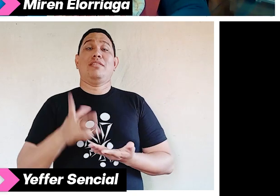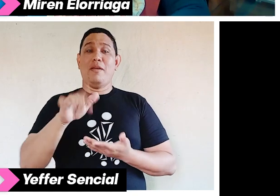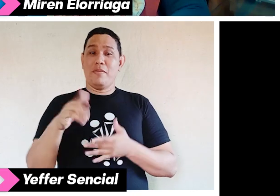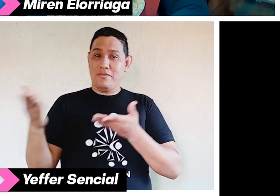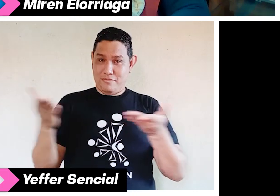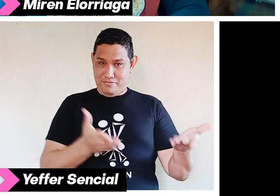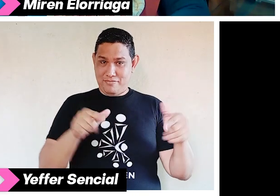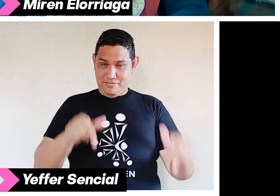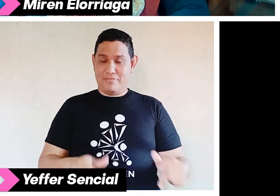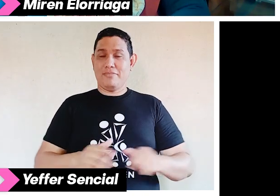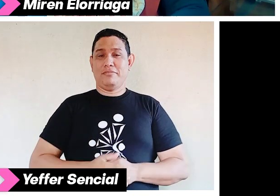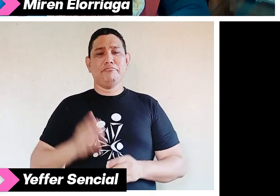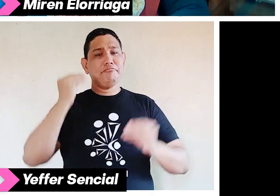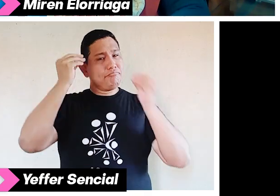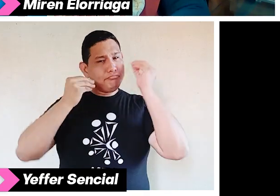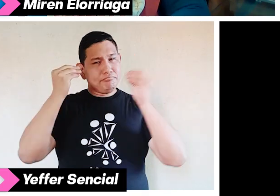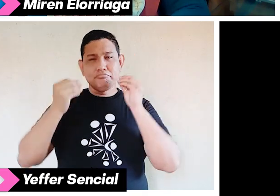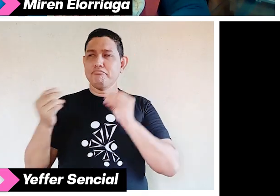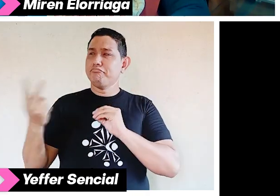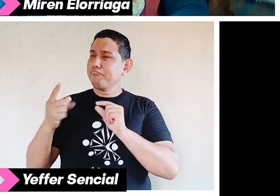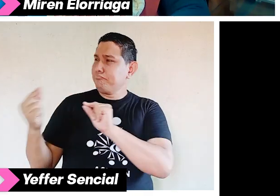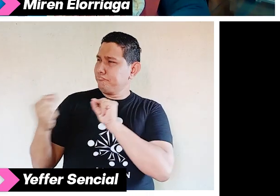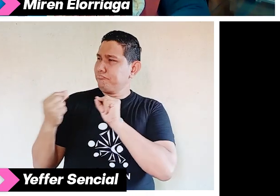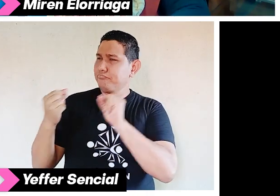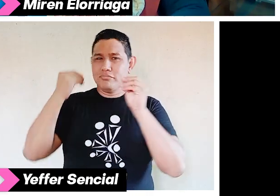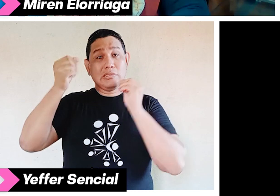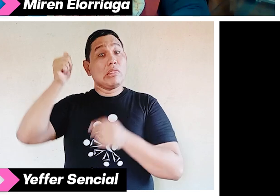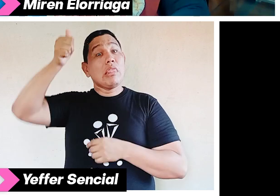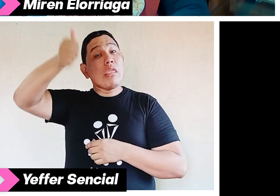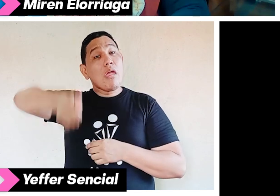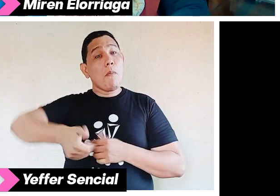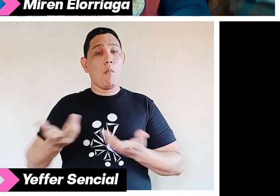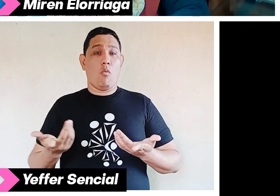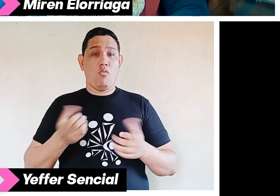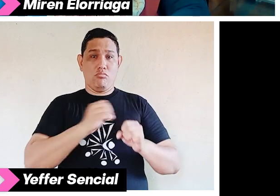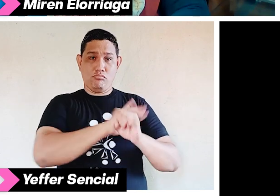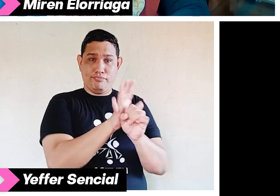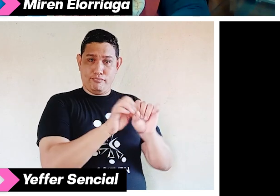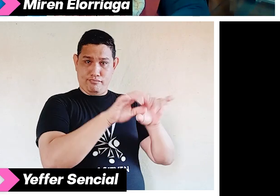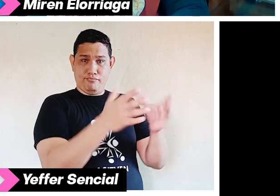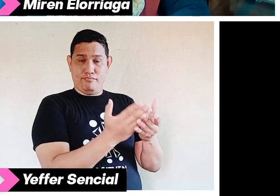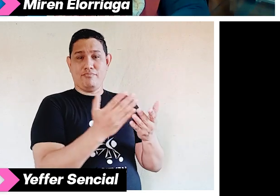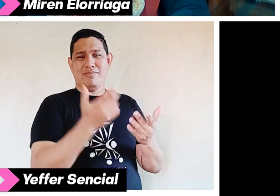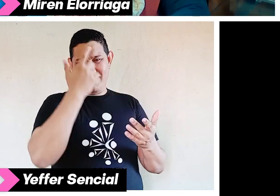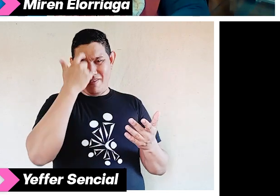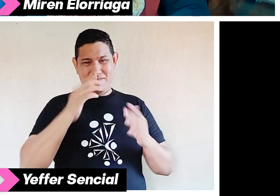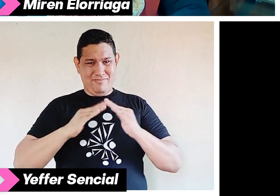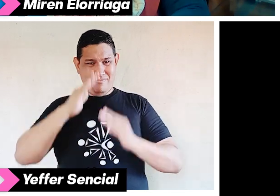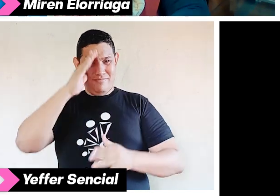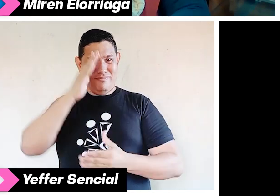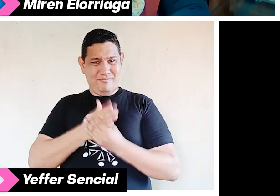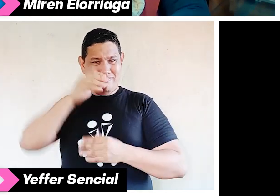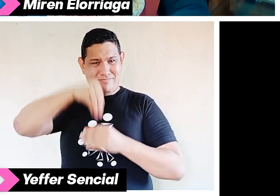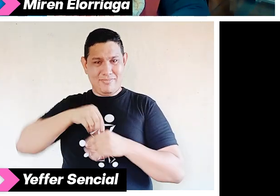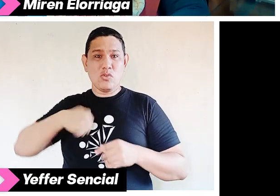Miren y las reflexiones que hemos tenido durante tanto tiempo de pandemia, de confinamiento, pues, estamos